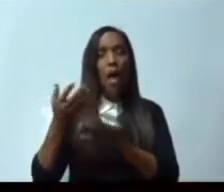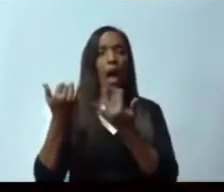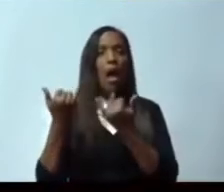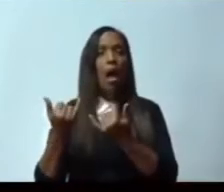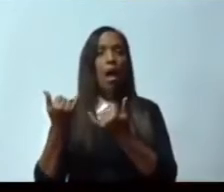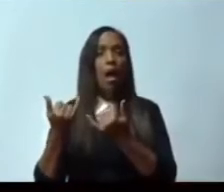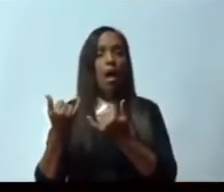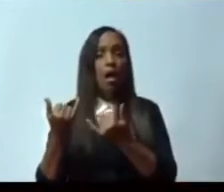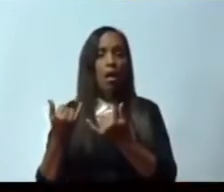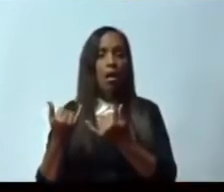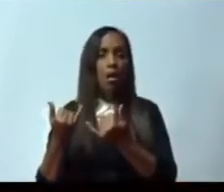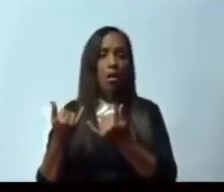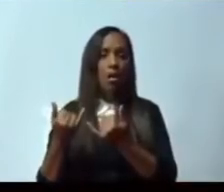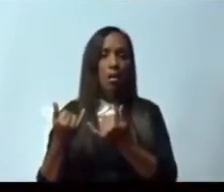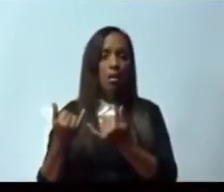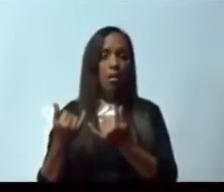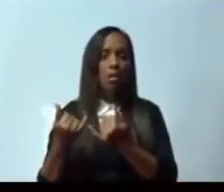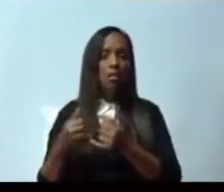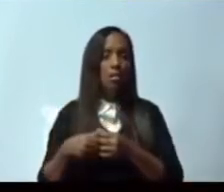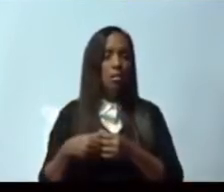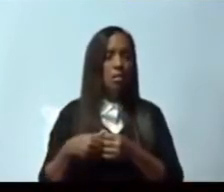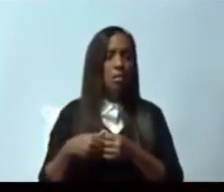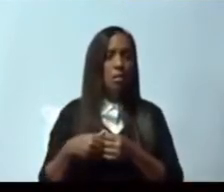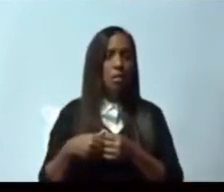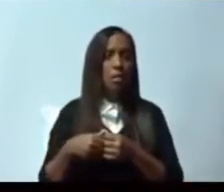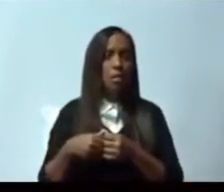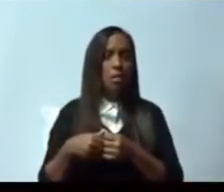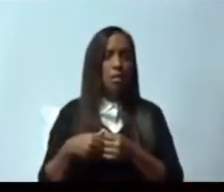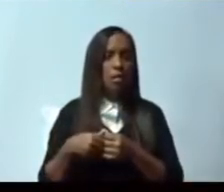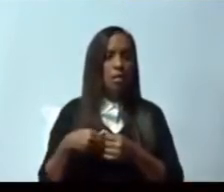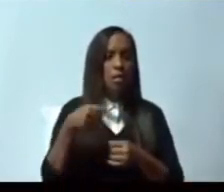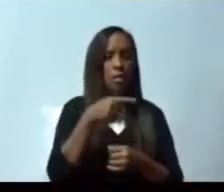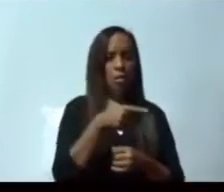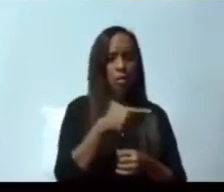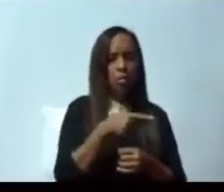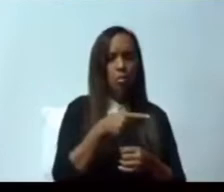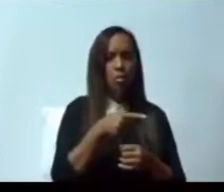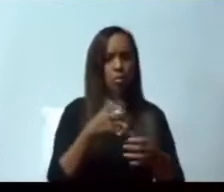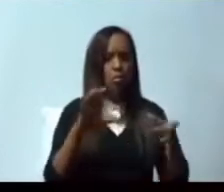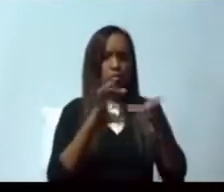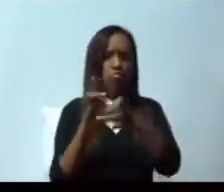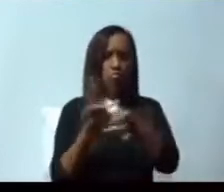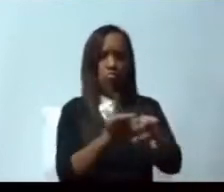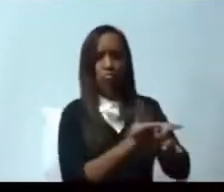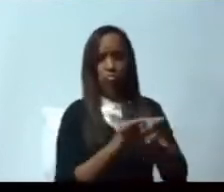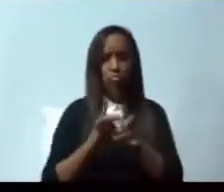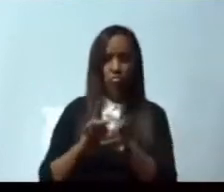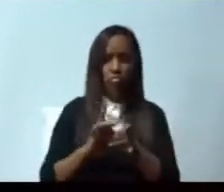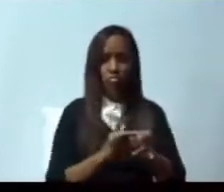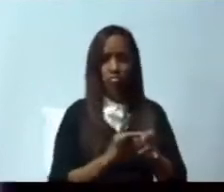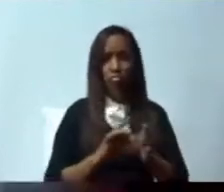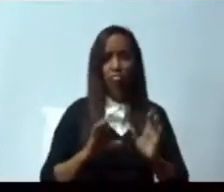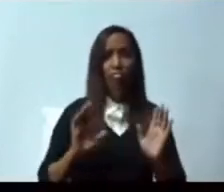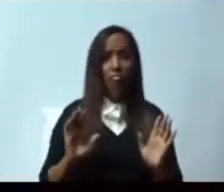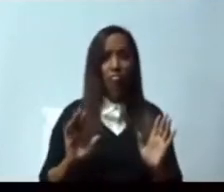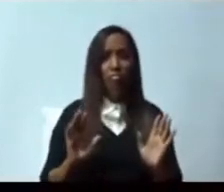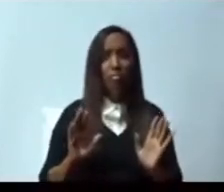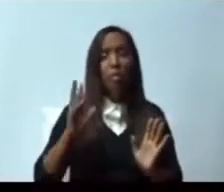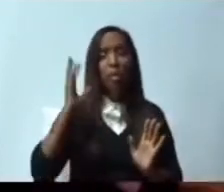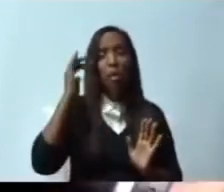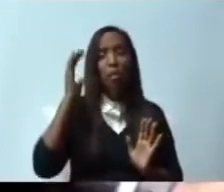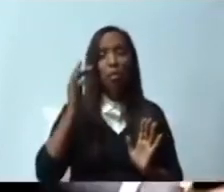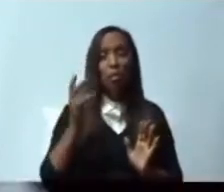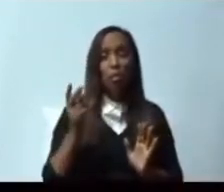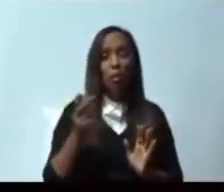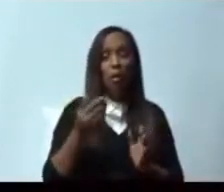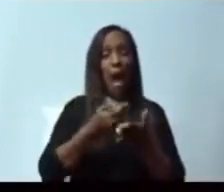risa apoyando esa decisión. Eso perfectamente lo entendemos como un acuerdo de aposentro para lograr ese